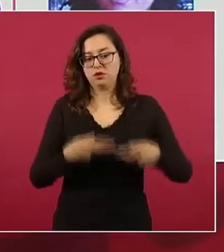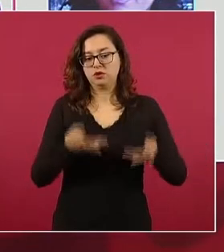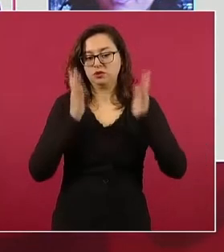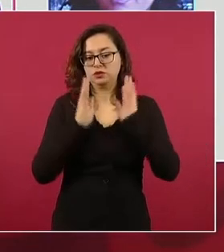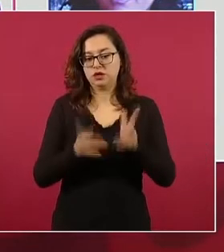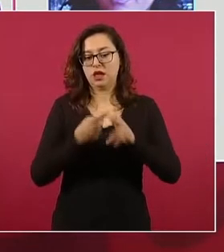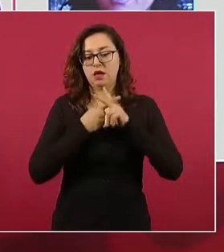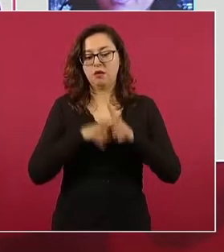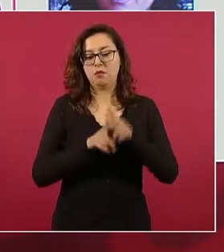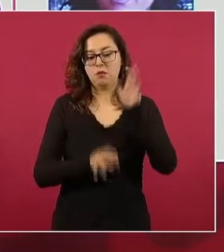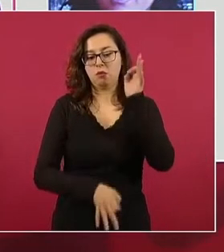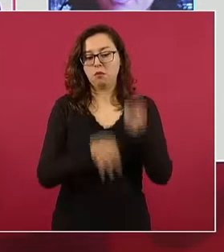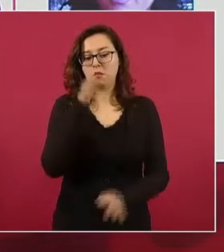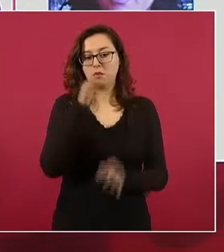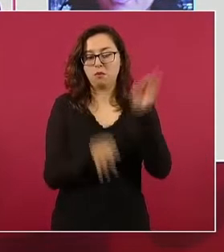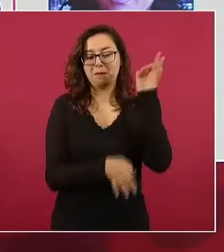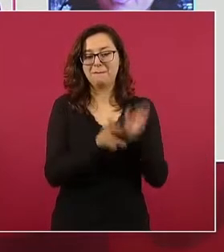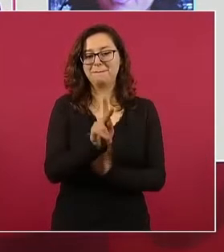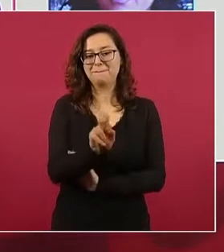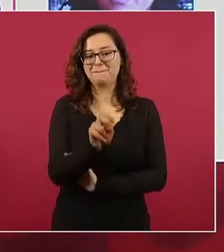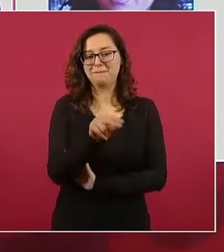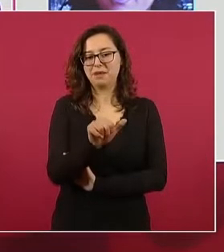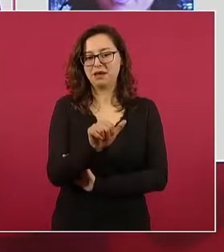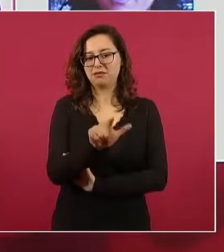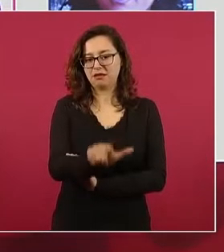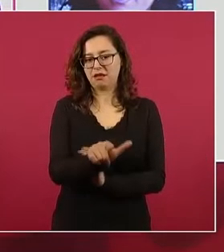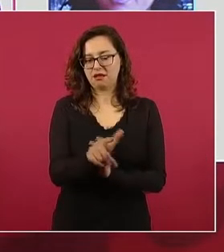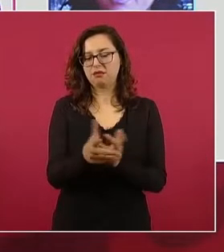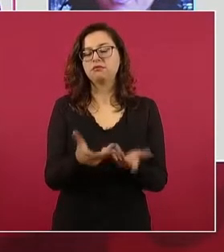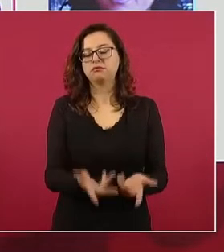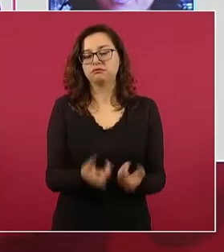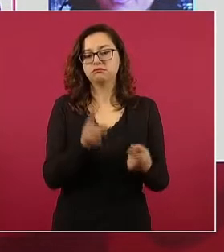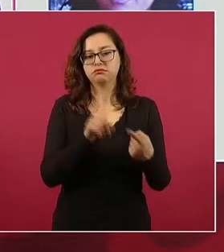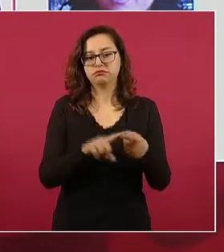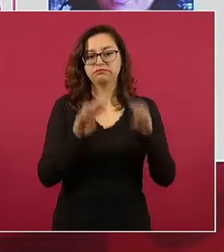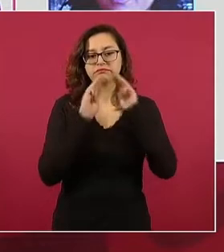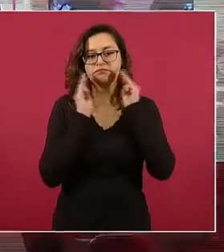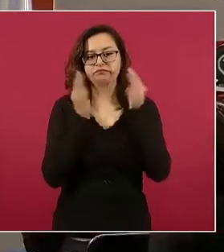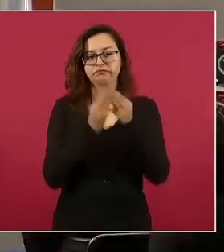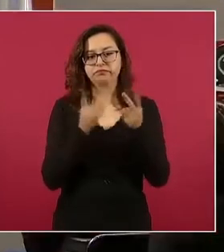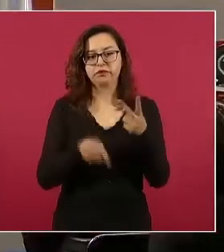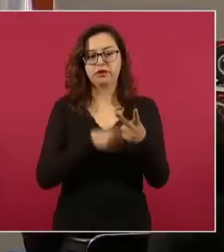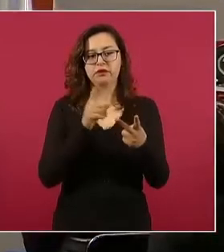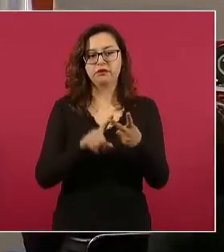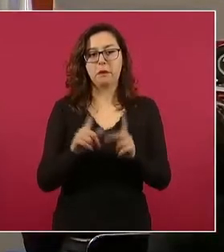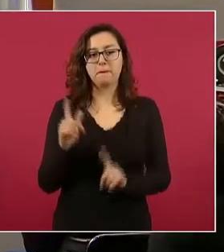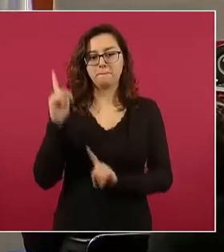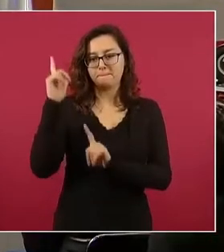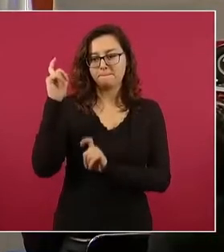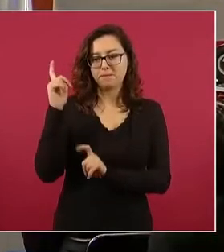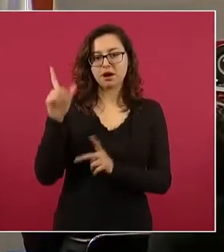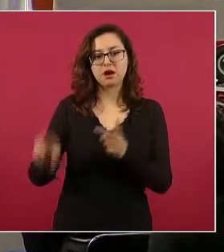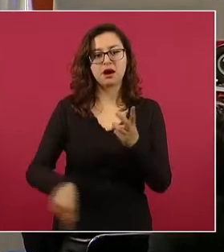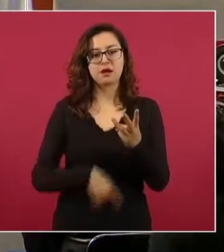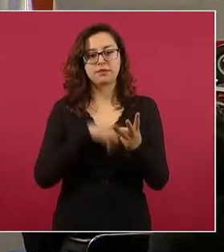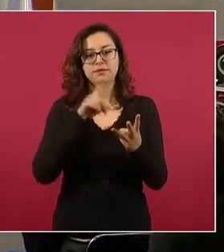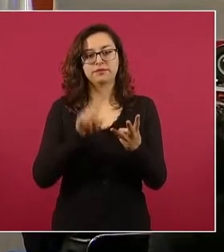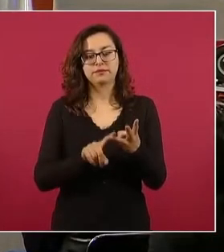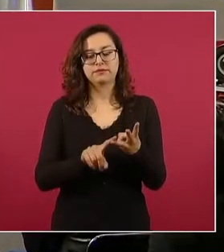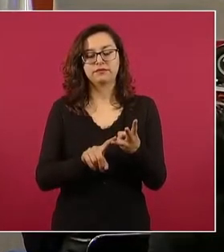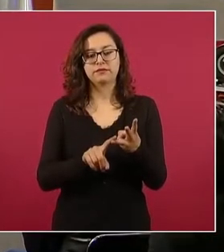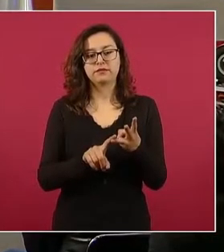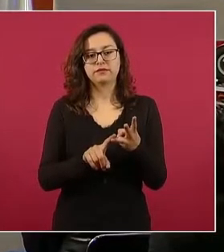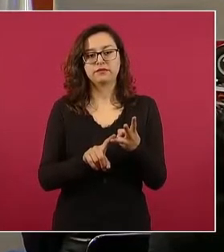penal, entre otros delitos por delincuencia organizada, acopio de armas de fuego de uso exclusivo del Ejército,